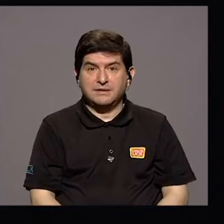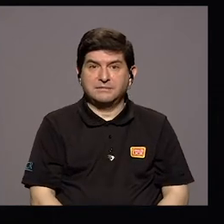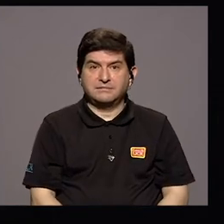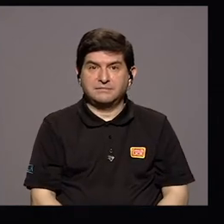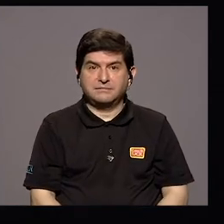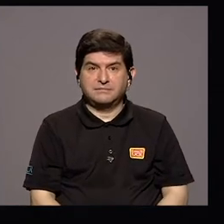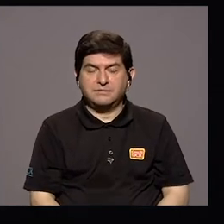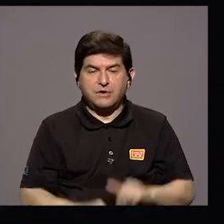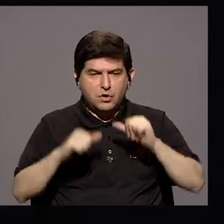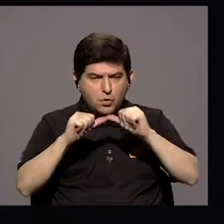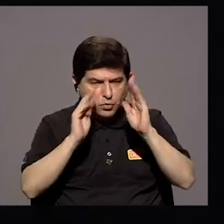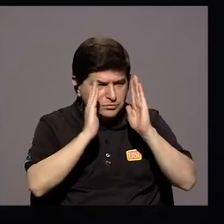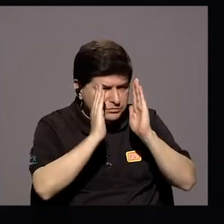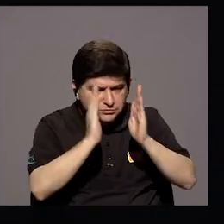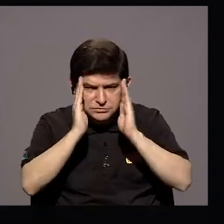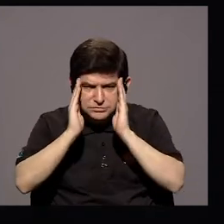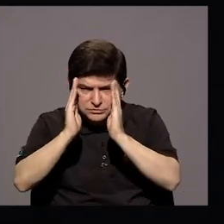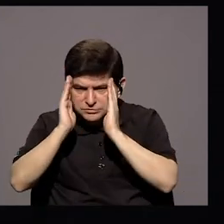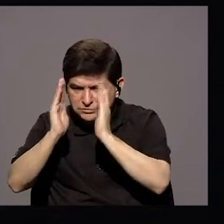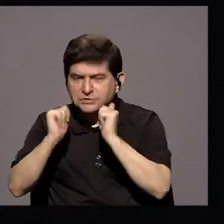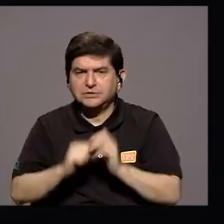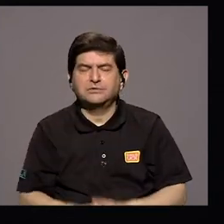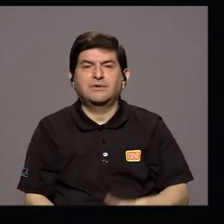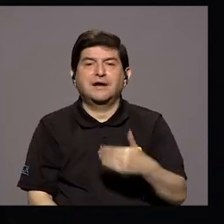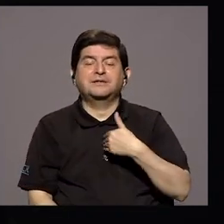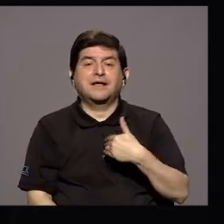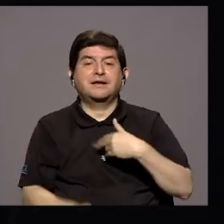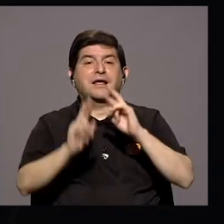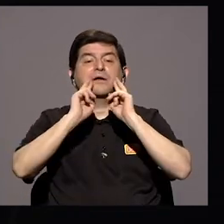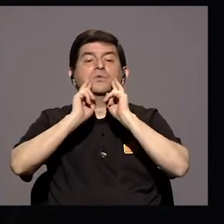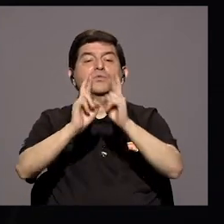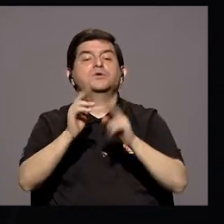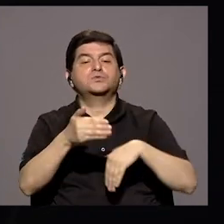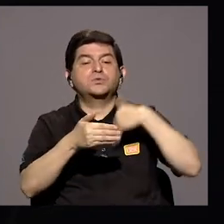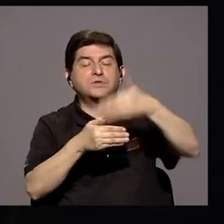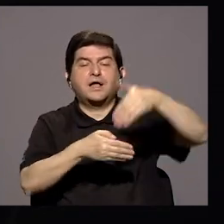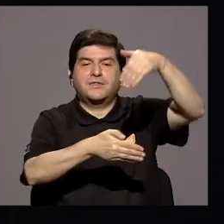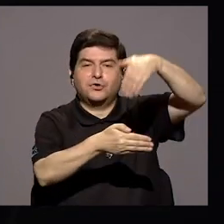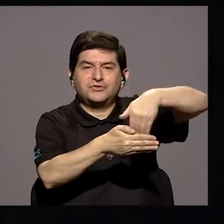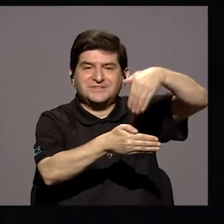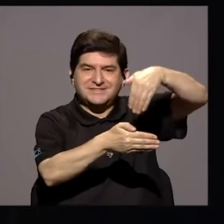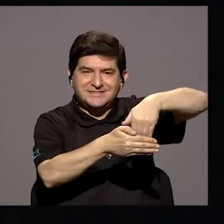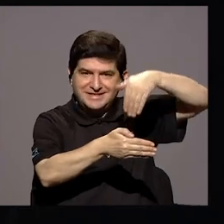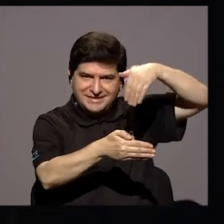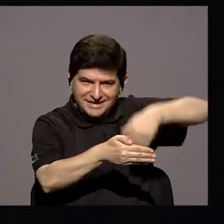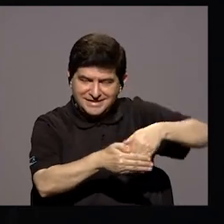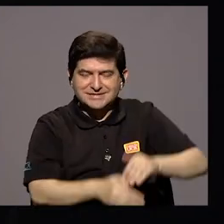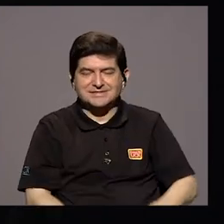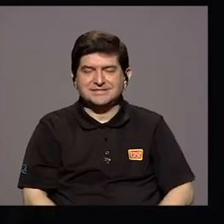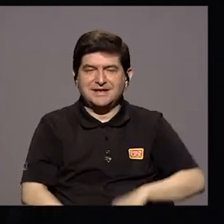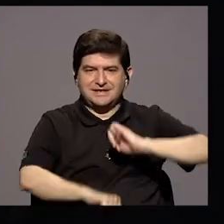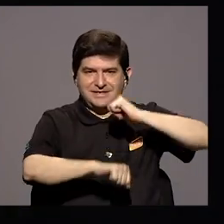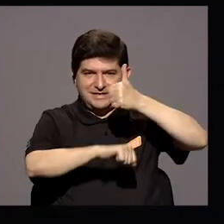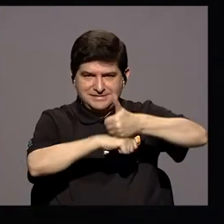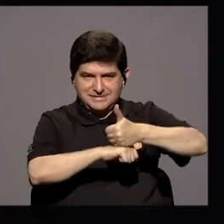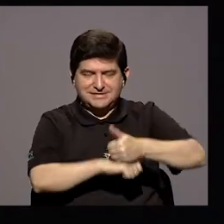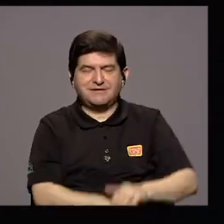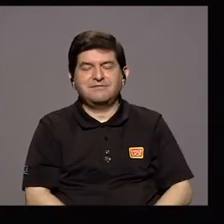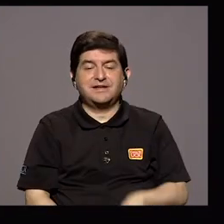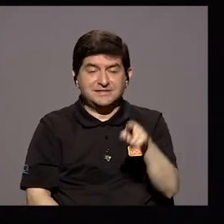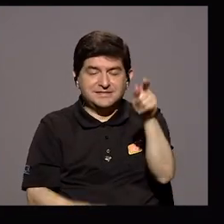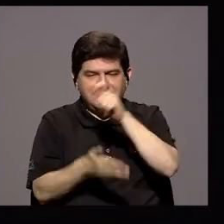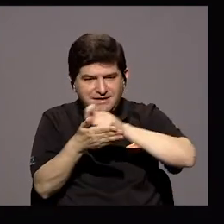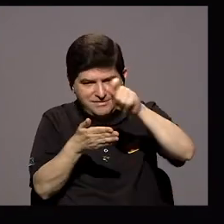Darle Seguimiento Poder Tener Un Resultado Que Después Se Registra Y Se Sistematiza En Estas